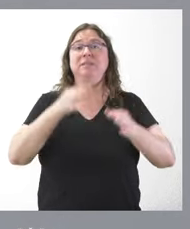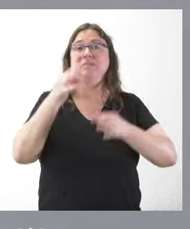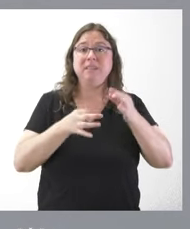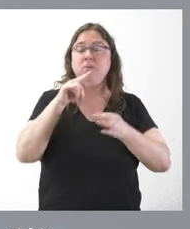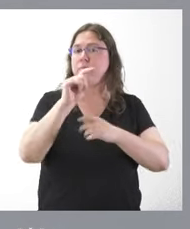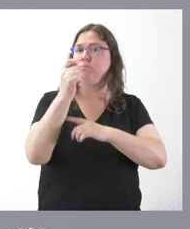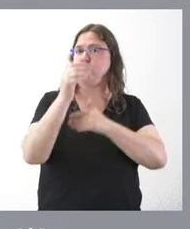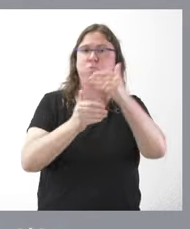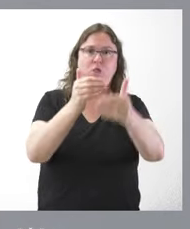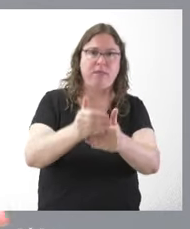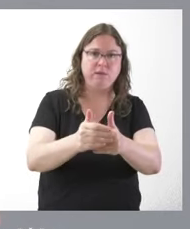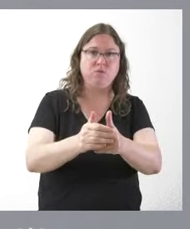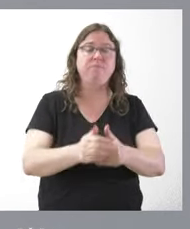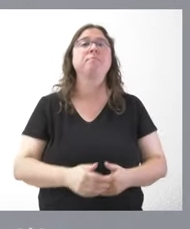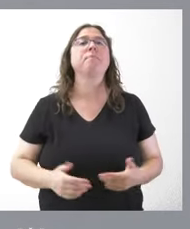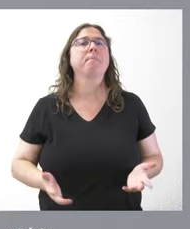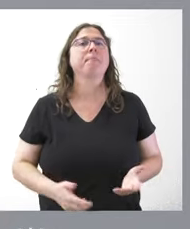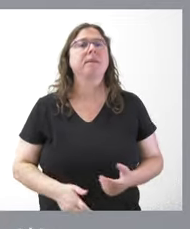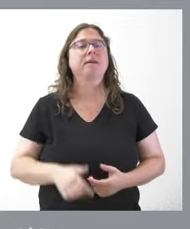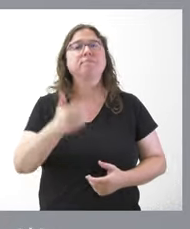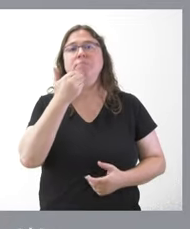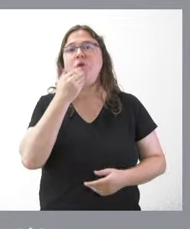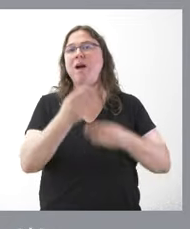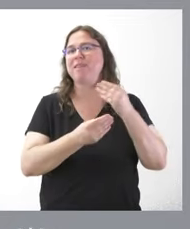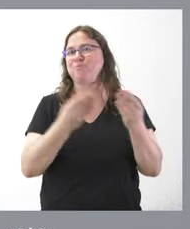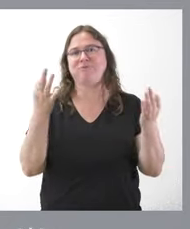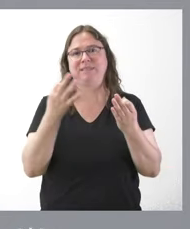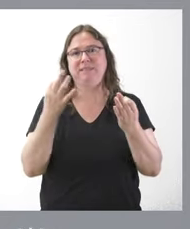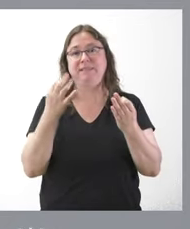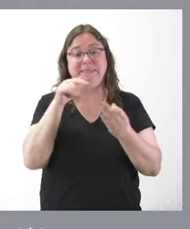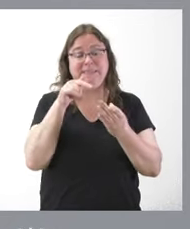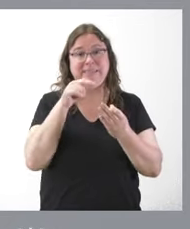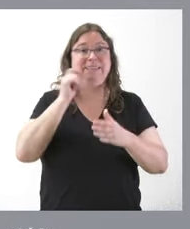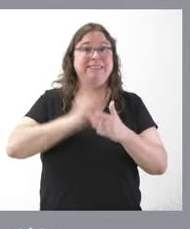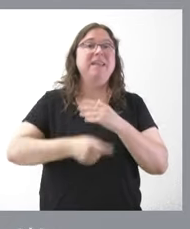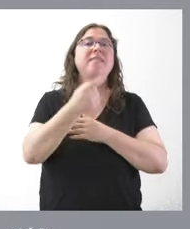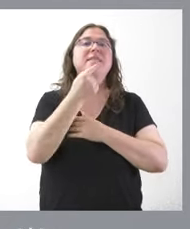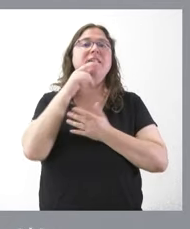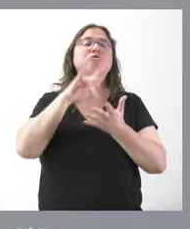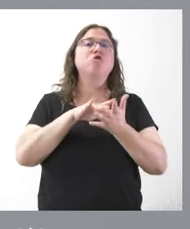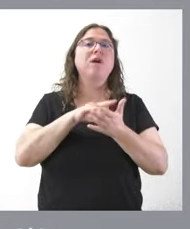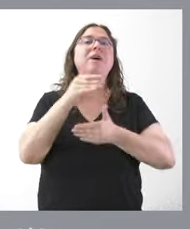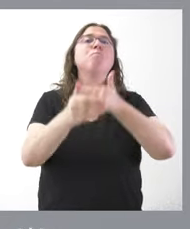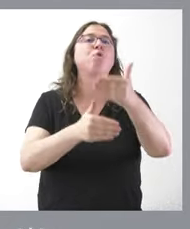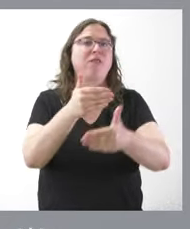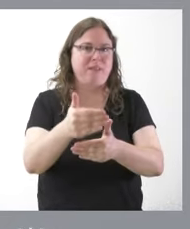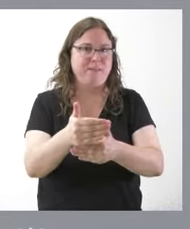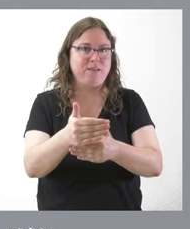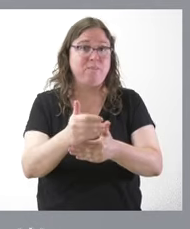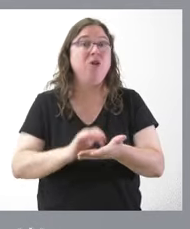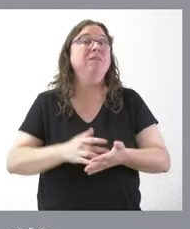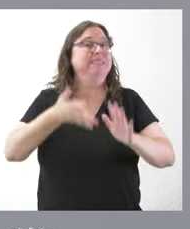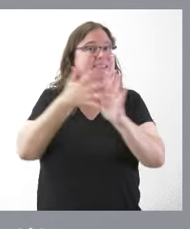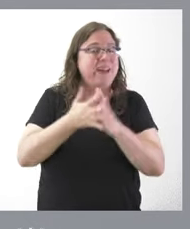culminarán el proceso y, en todo caso, lo que establece esa sentencia es la existencia de un procedimiento, pero no la garantía de que cualquier